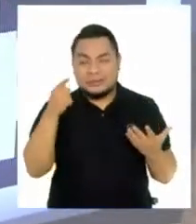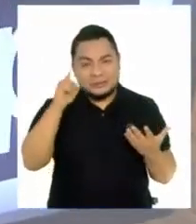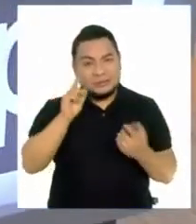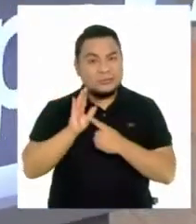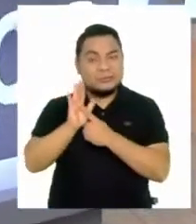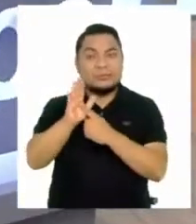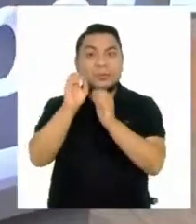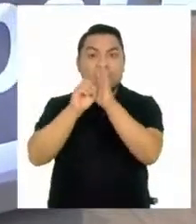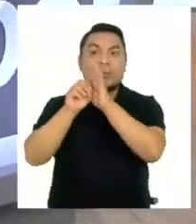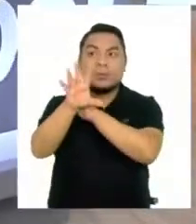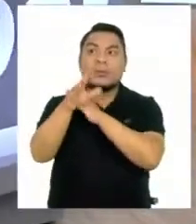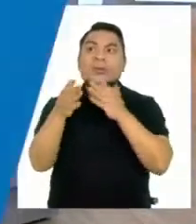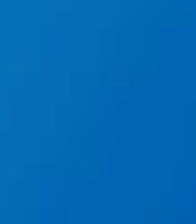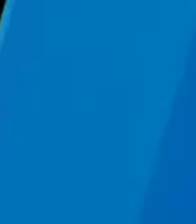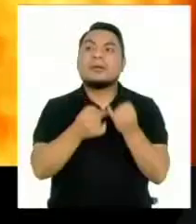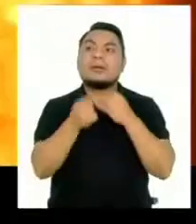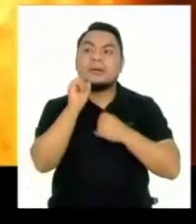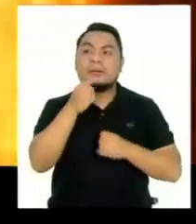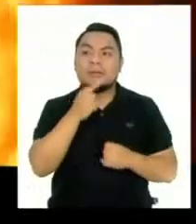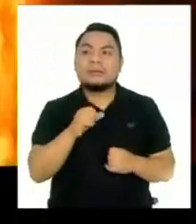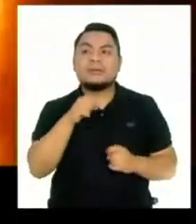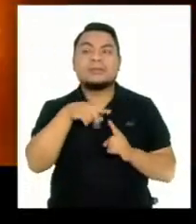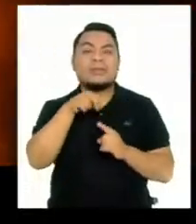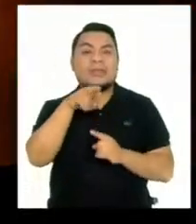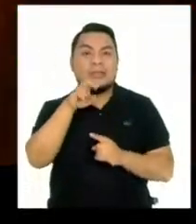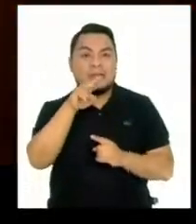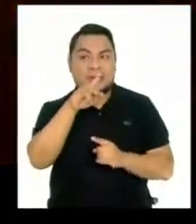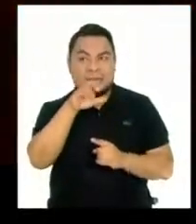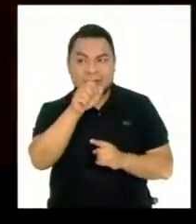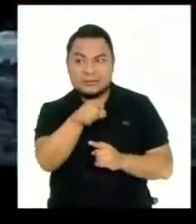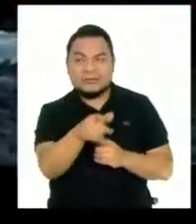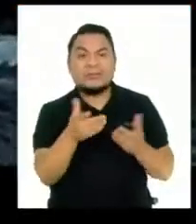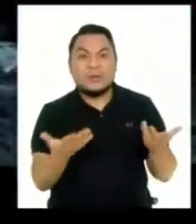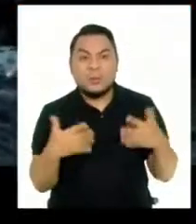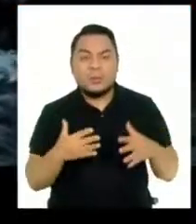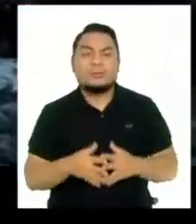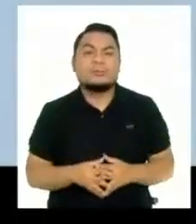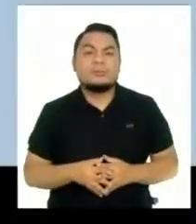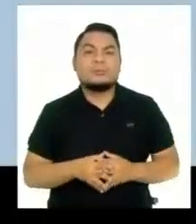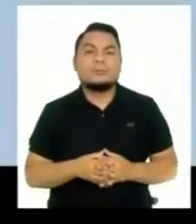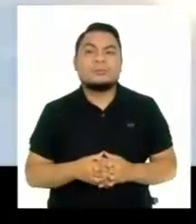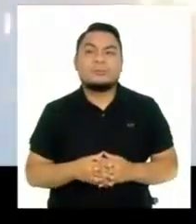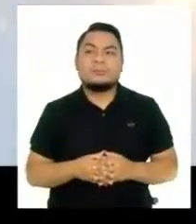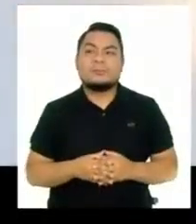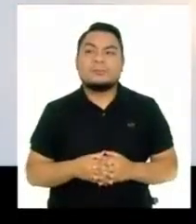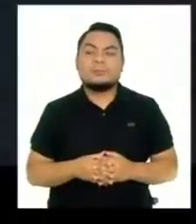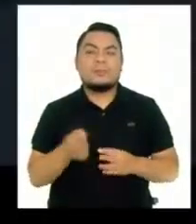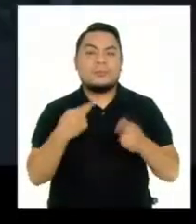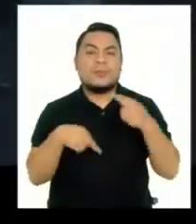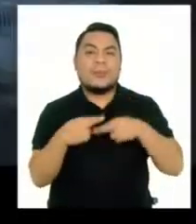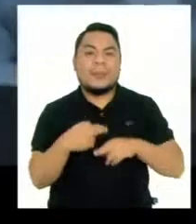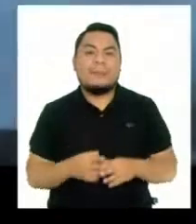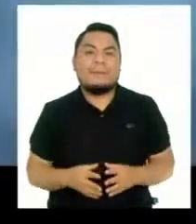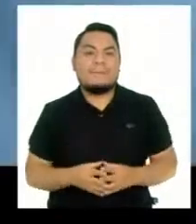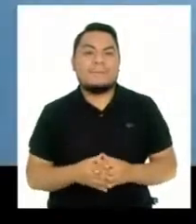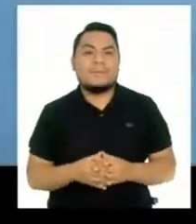Lanzan el Trailer final De Eternals ¿Quién sería el villano? ¡Volvemos!